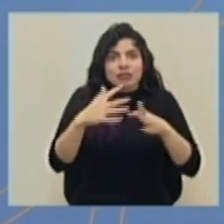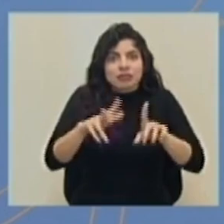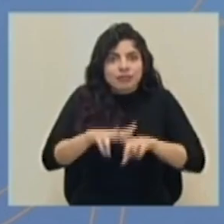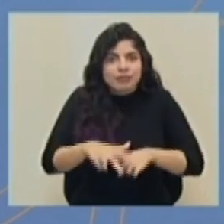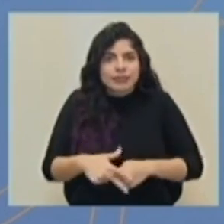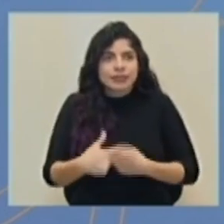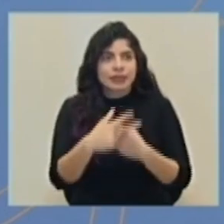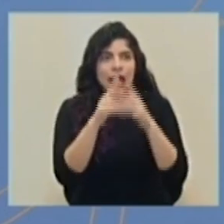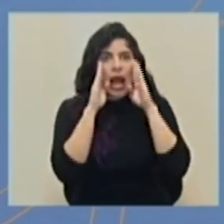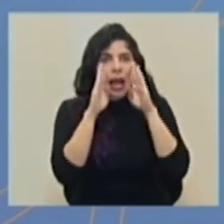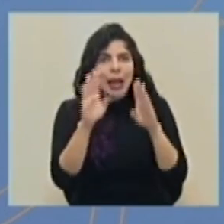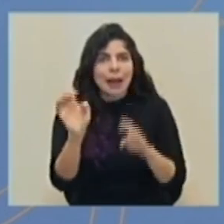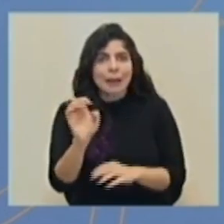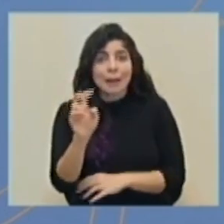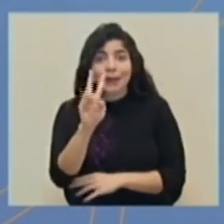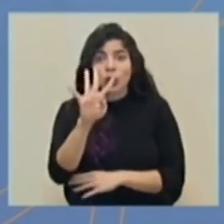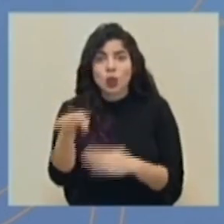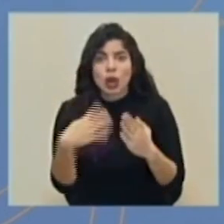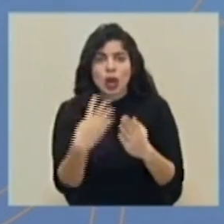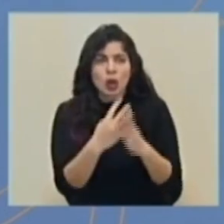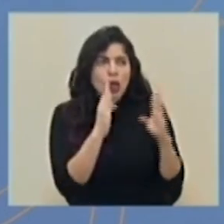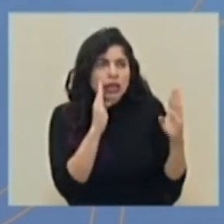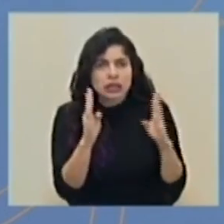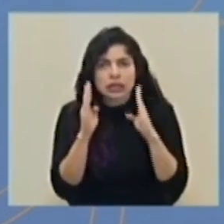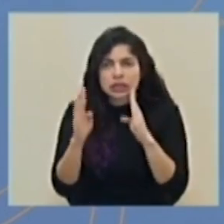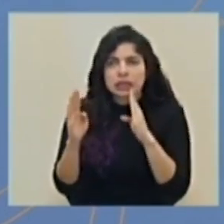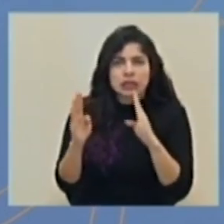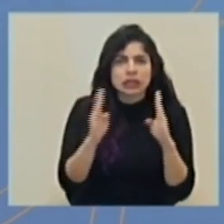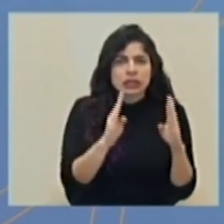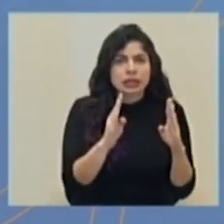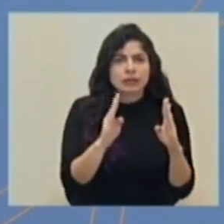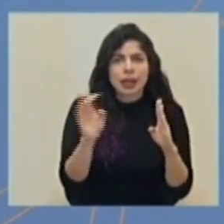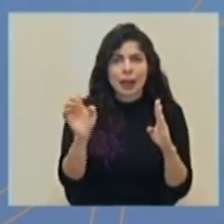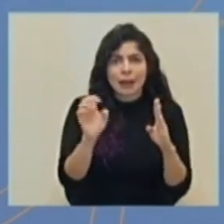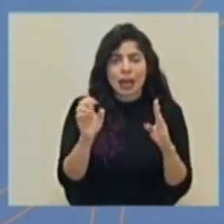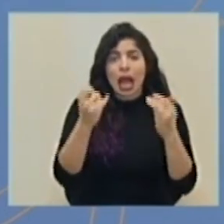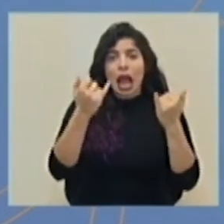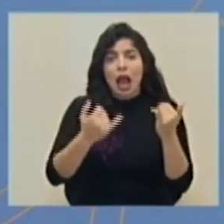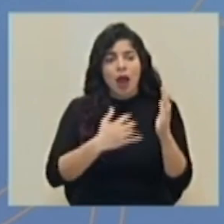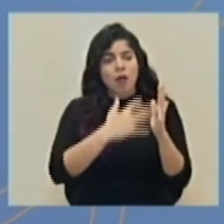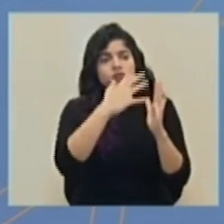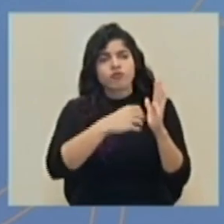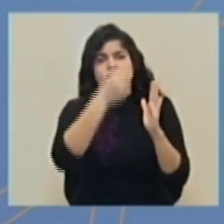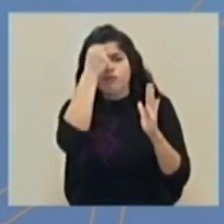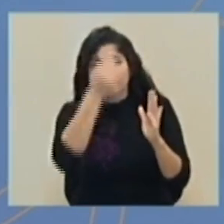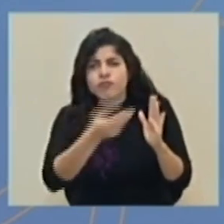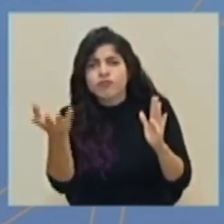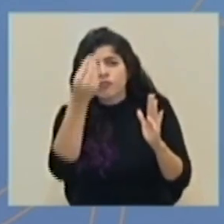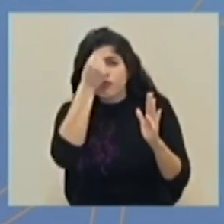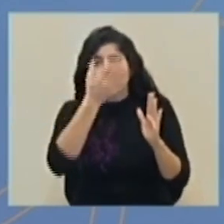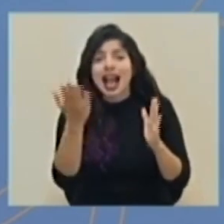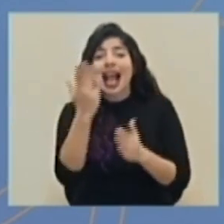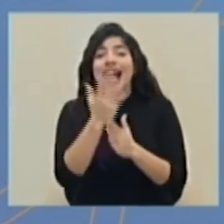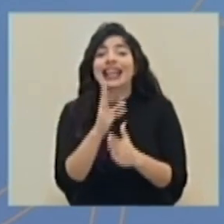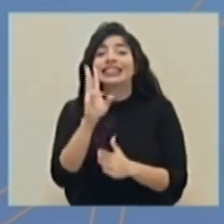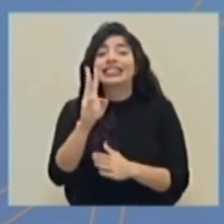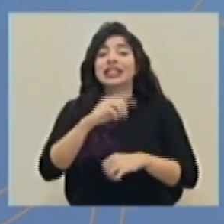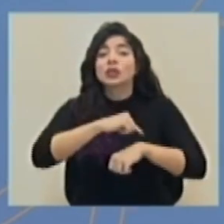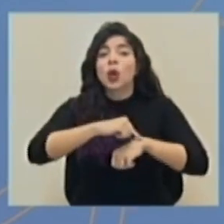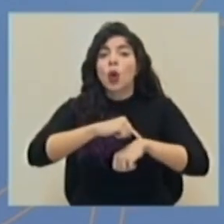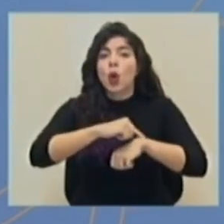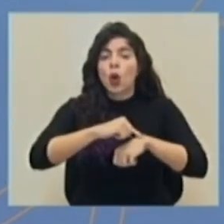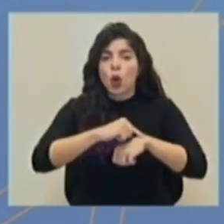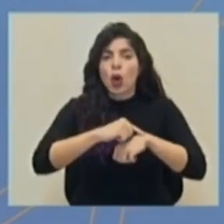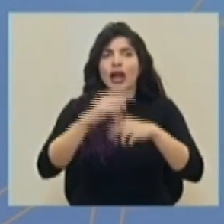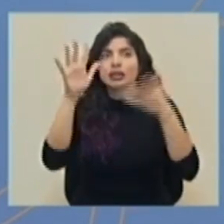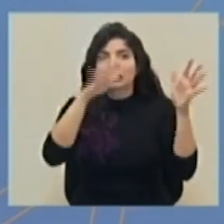emergencia durante 24 horas, estamos emitiendo informes meteorológicos cada seis horas y muy probablemente pasemos